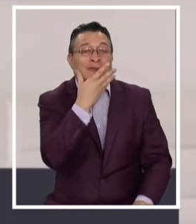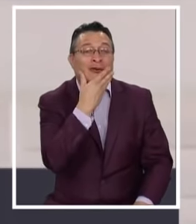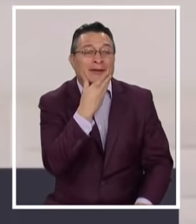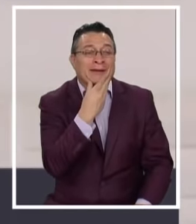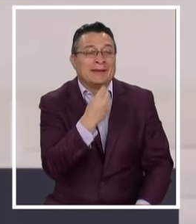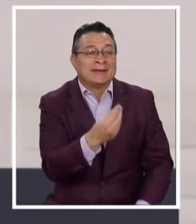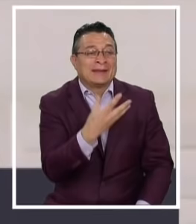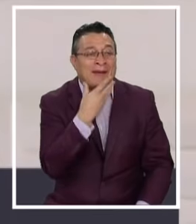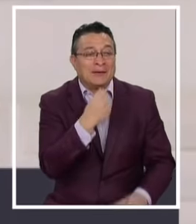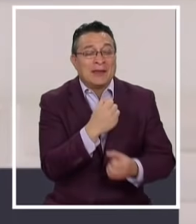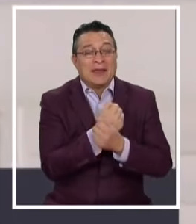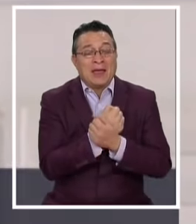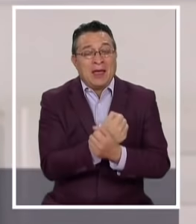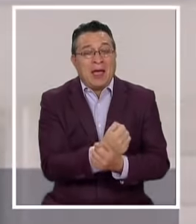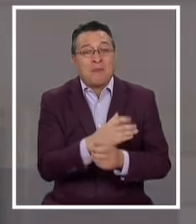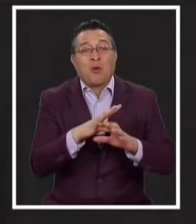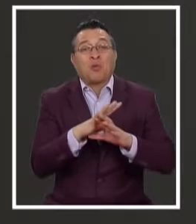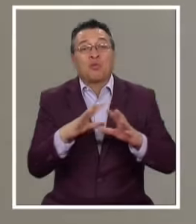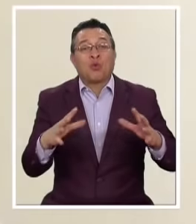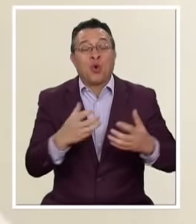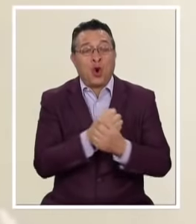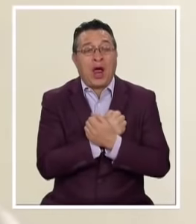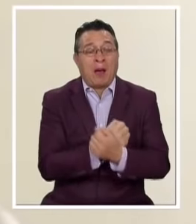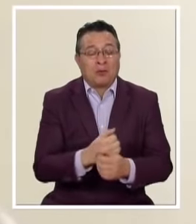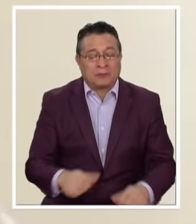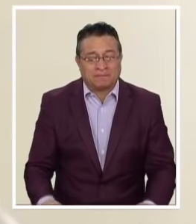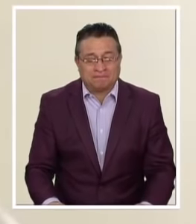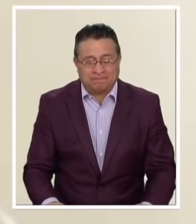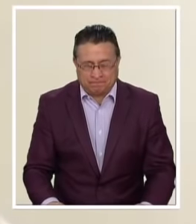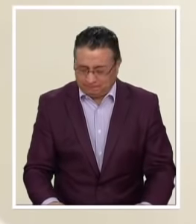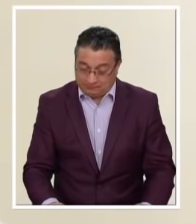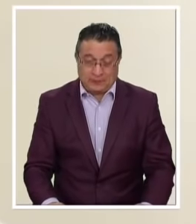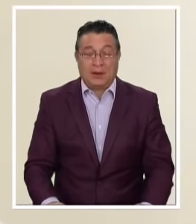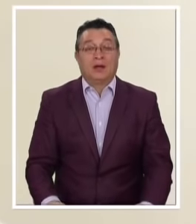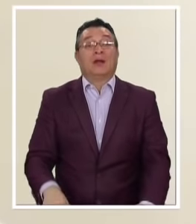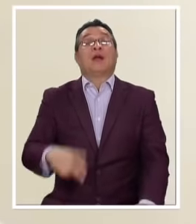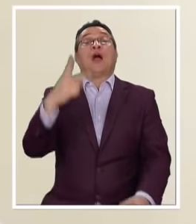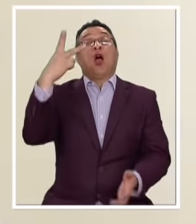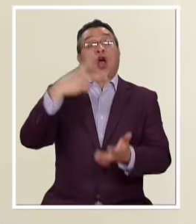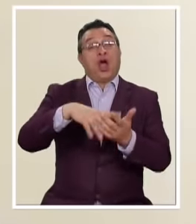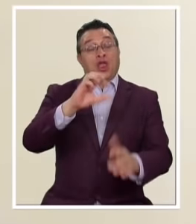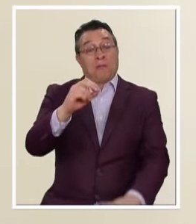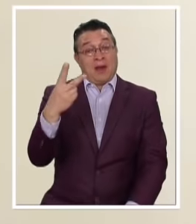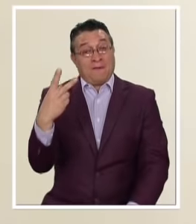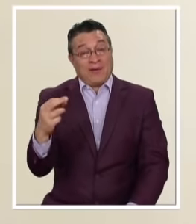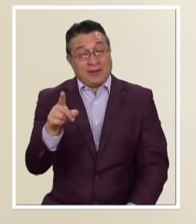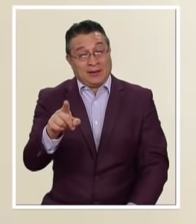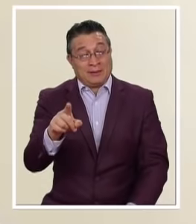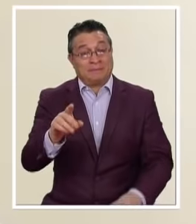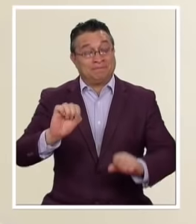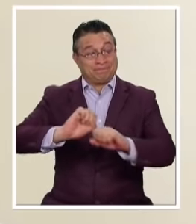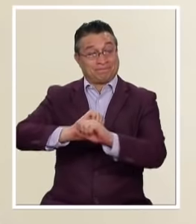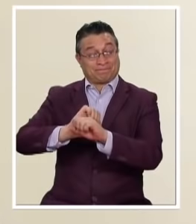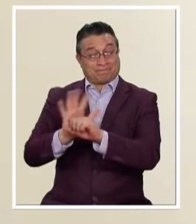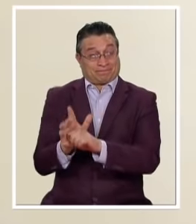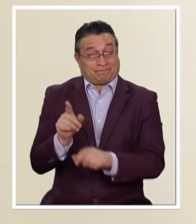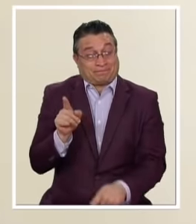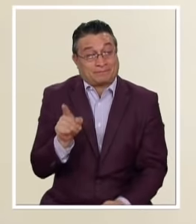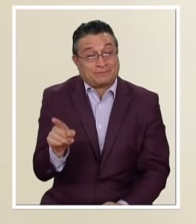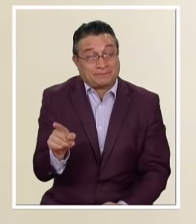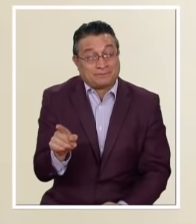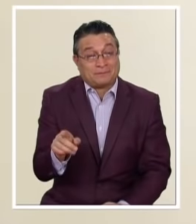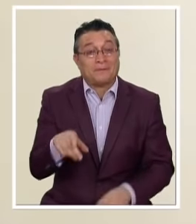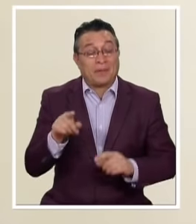amo Te amo mucho Durante todo el 2020 En modo COVID Vio